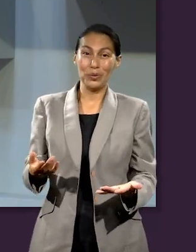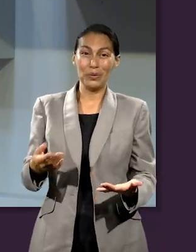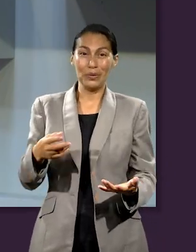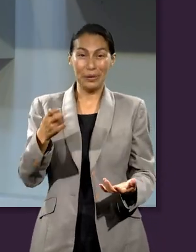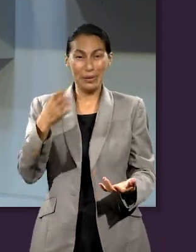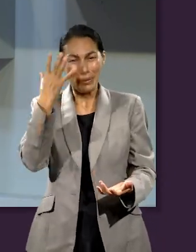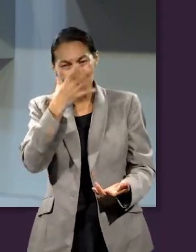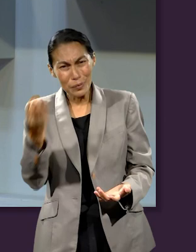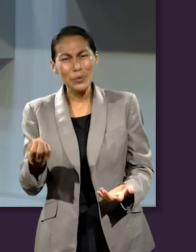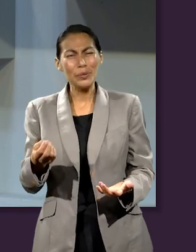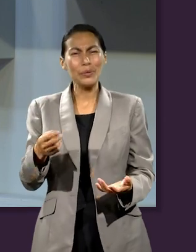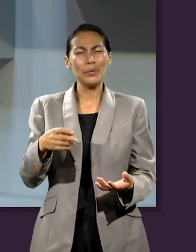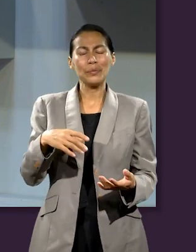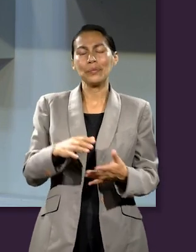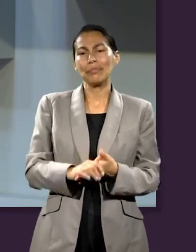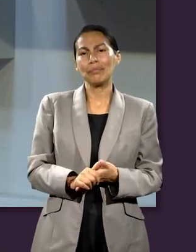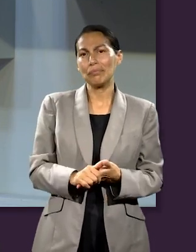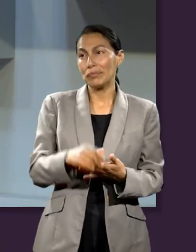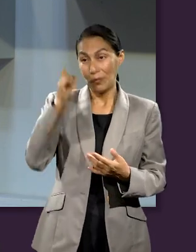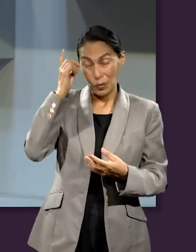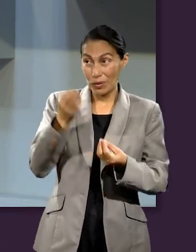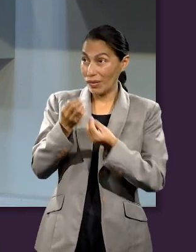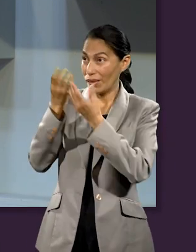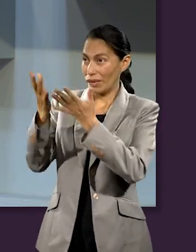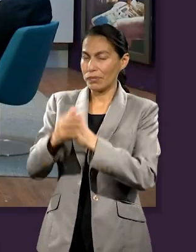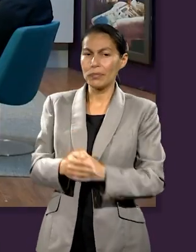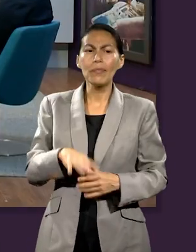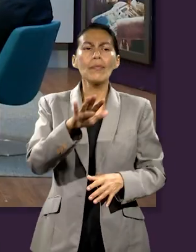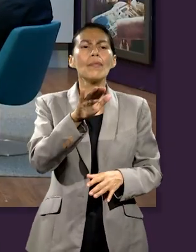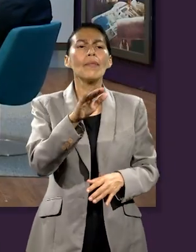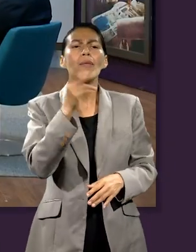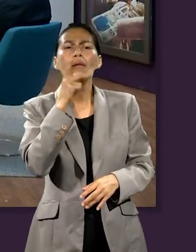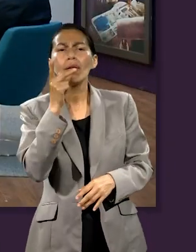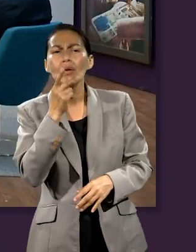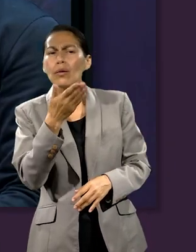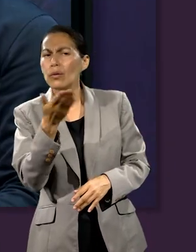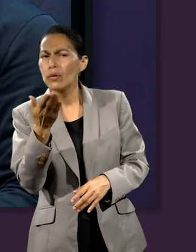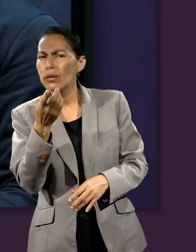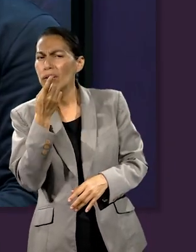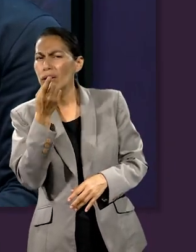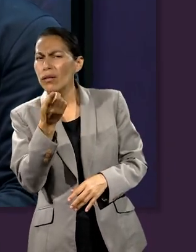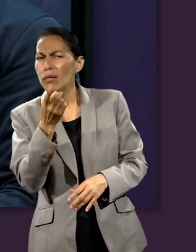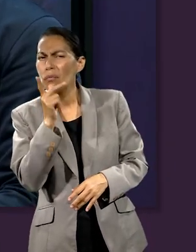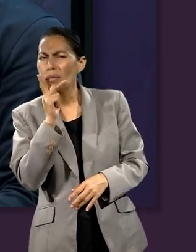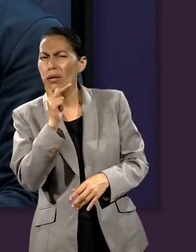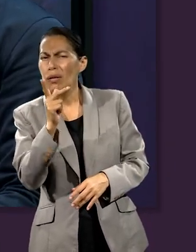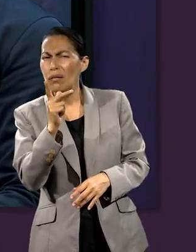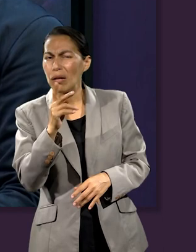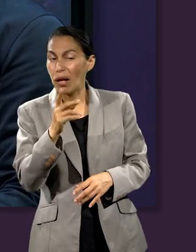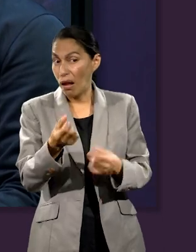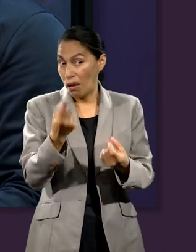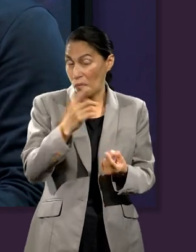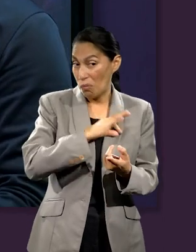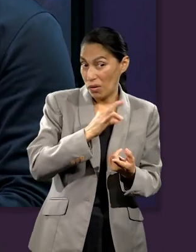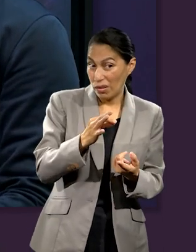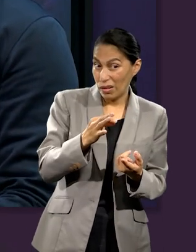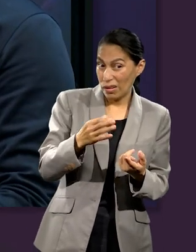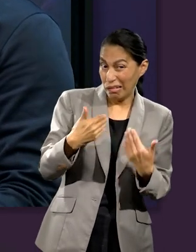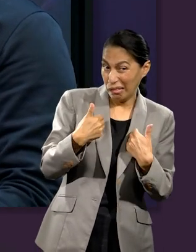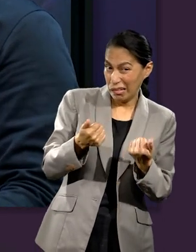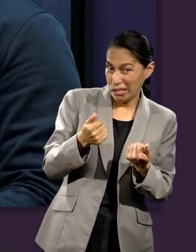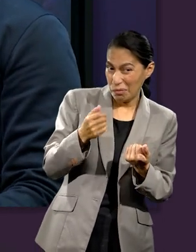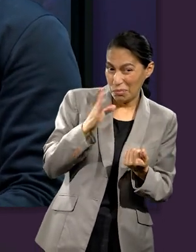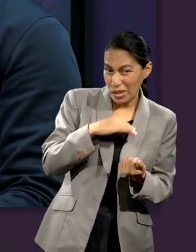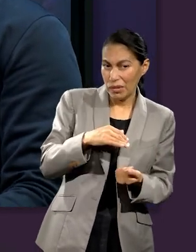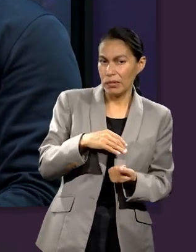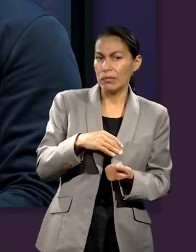extraordinario. Las ofrendas nos transforman a nosotros. Pastor, usted es una palabra que a lo mejor se podría malinterpretar.